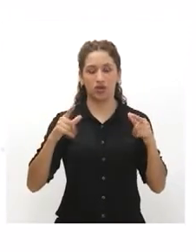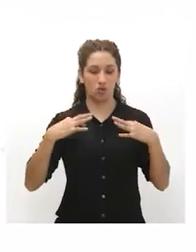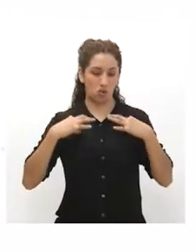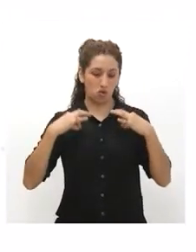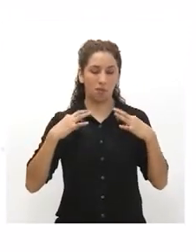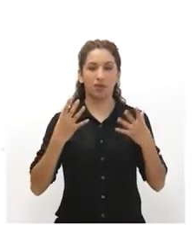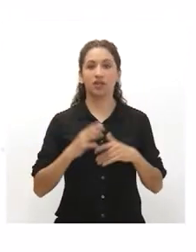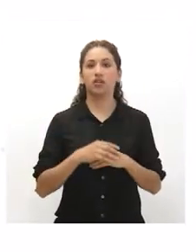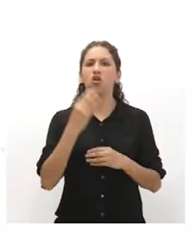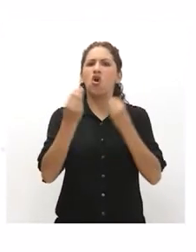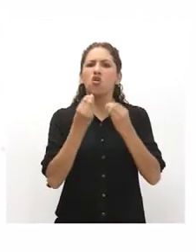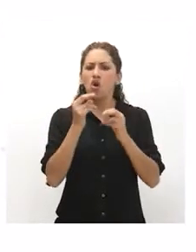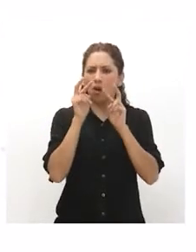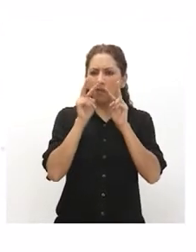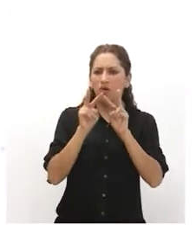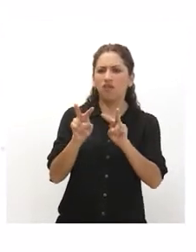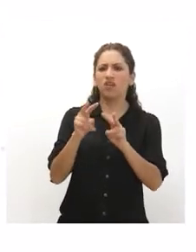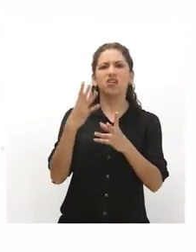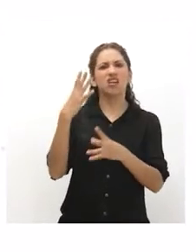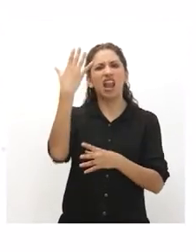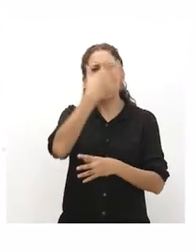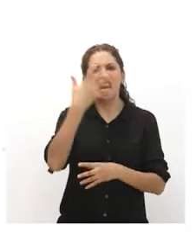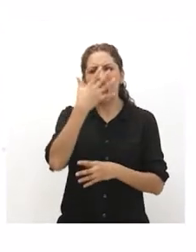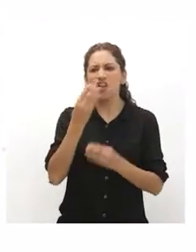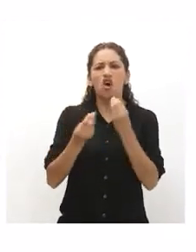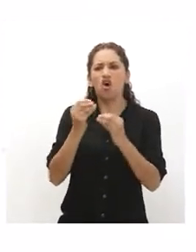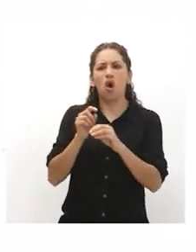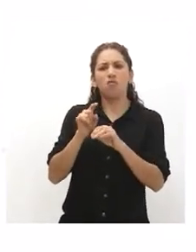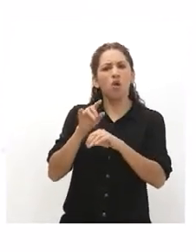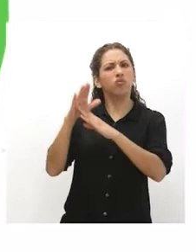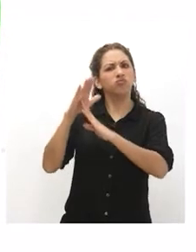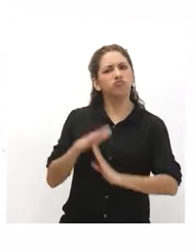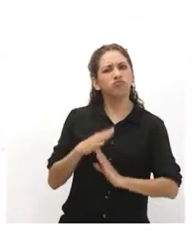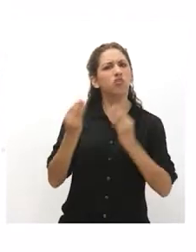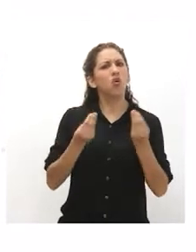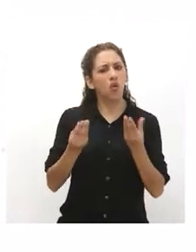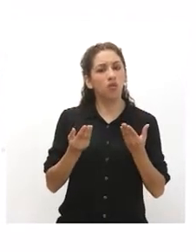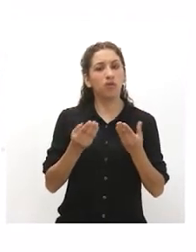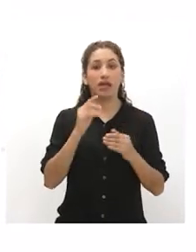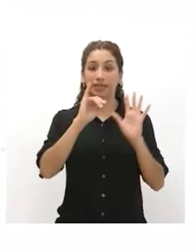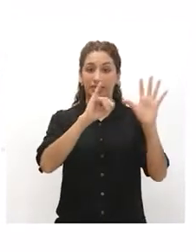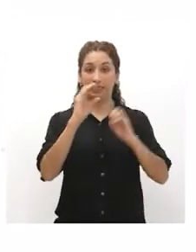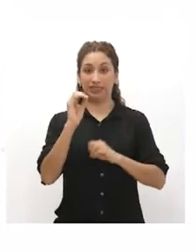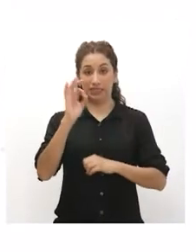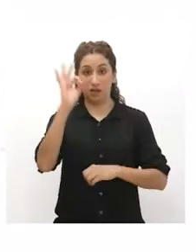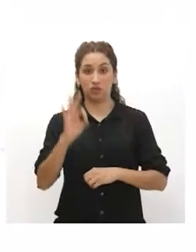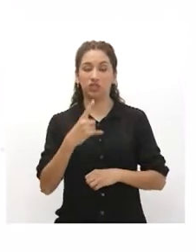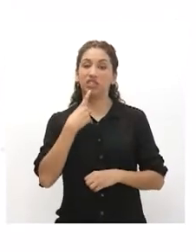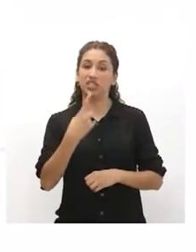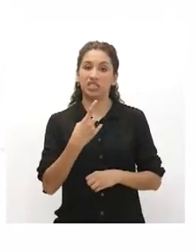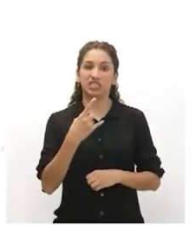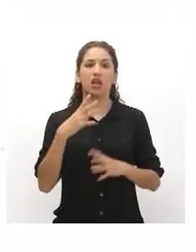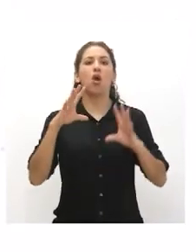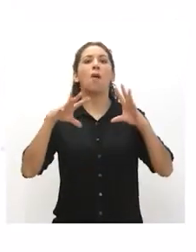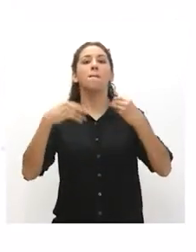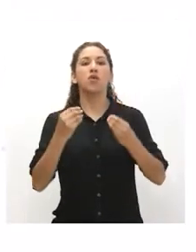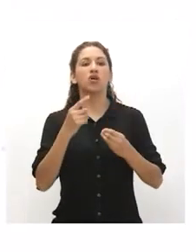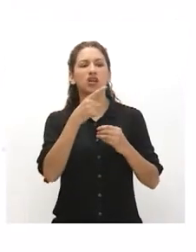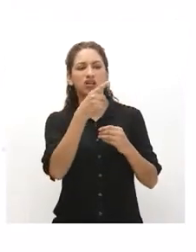su lengua. ¿Cómo se percibe la discriminación hacia la población afroperuana? El 60% percibe que la población